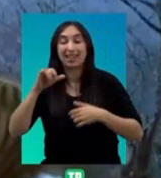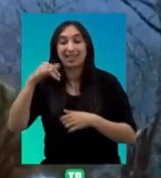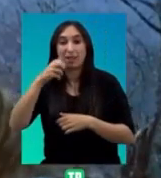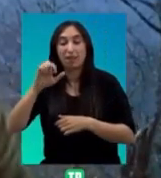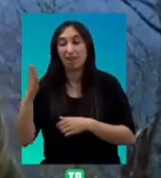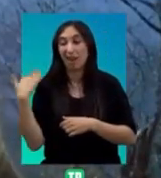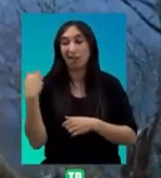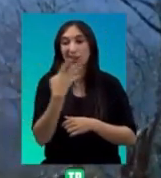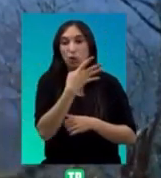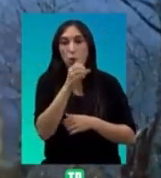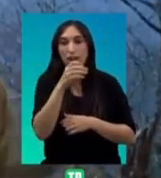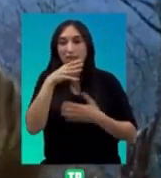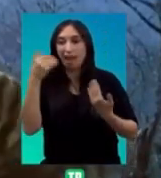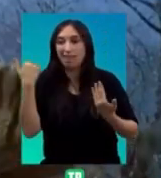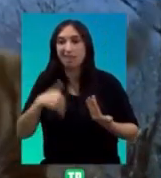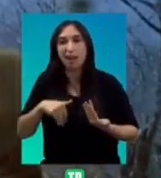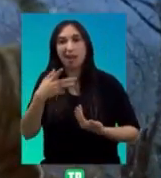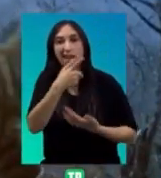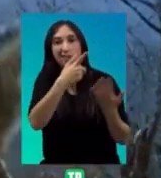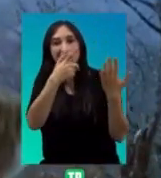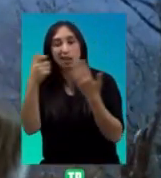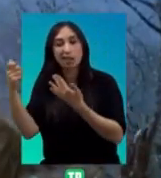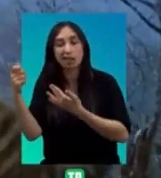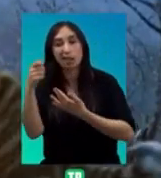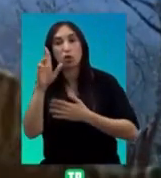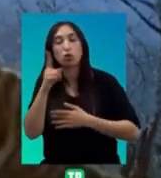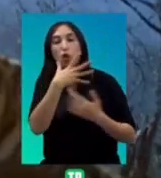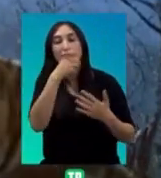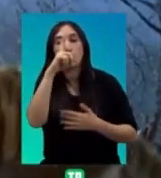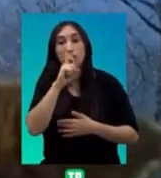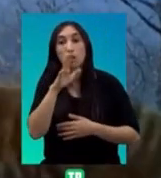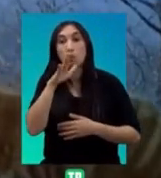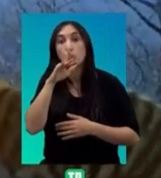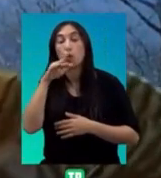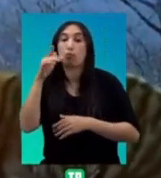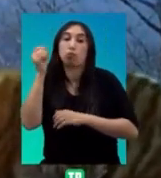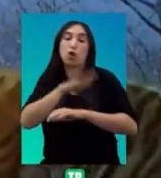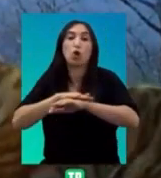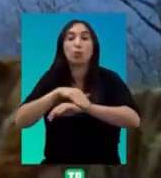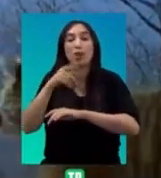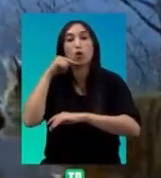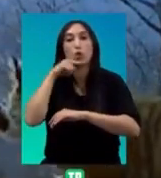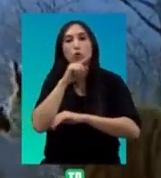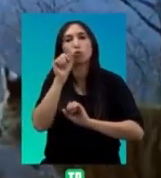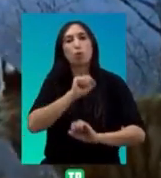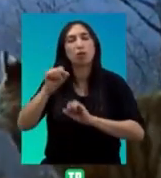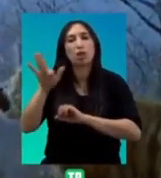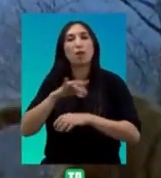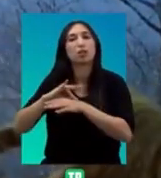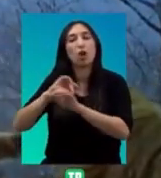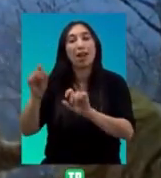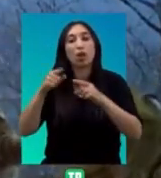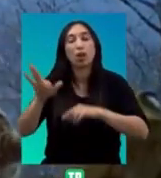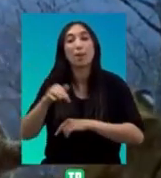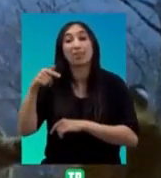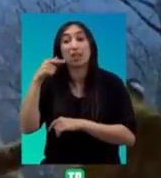600 individuos en medio siglo... ...gracias al desarrollo de corredores ecológicos... la protección decidida por el gobierno ruso... ...y a la colaboración entre